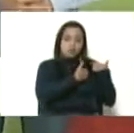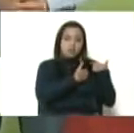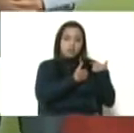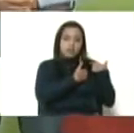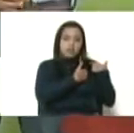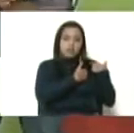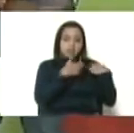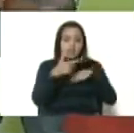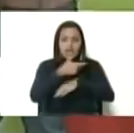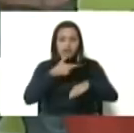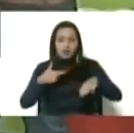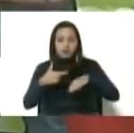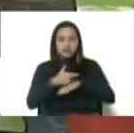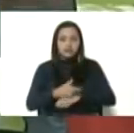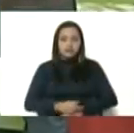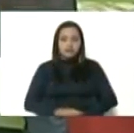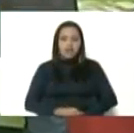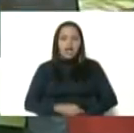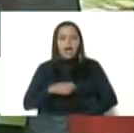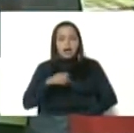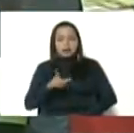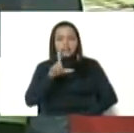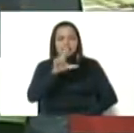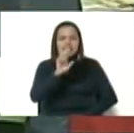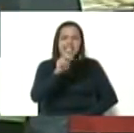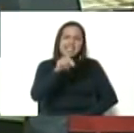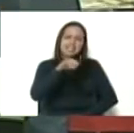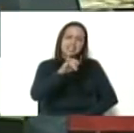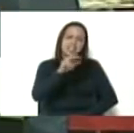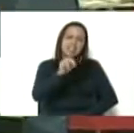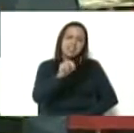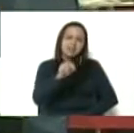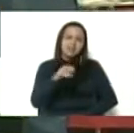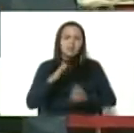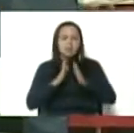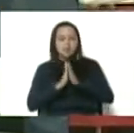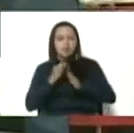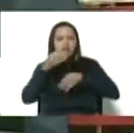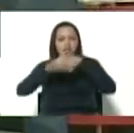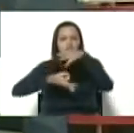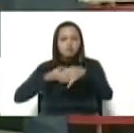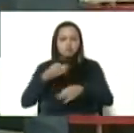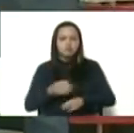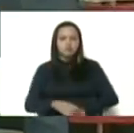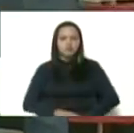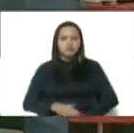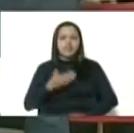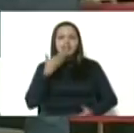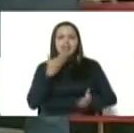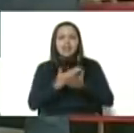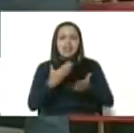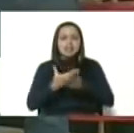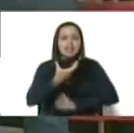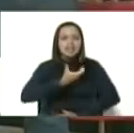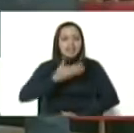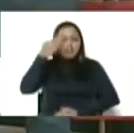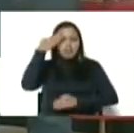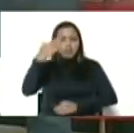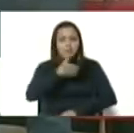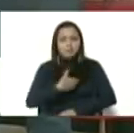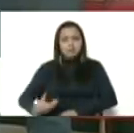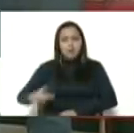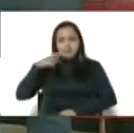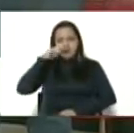Lenín. Lenín, infórmanos también. Gracias, alcalde. Un gran saludo a nuestro presidente Nicolás Maduro desde aquí, desde el sector